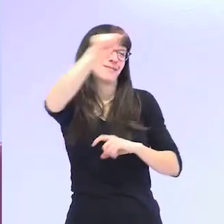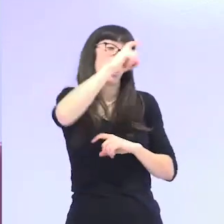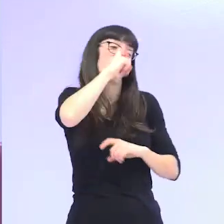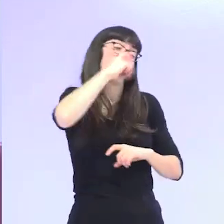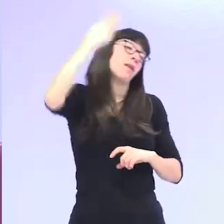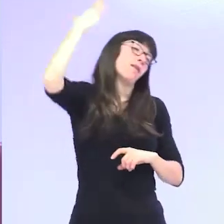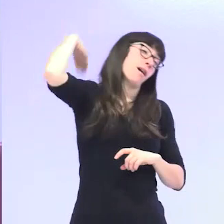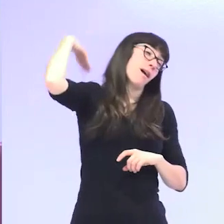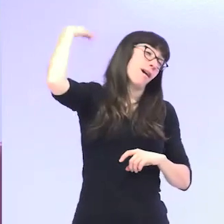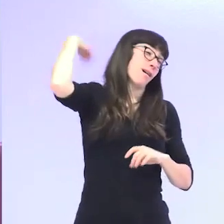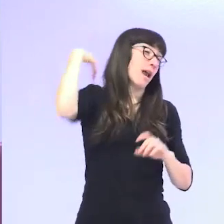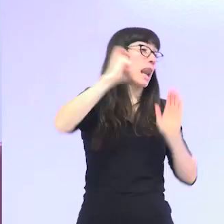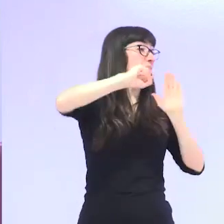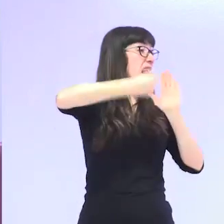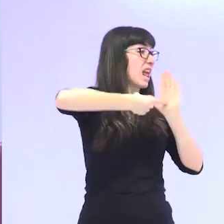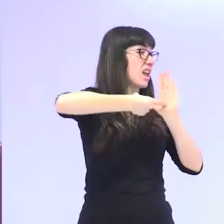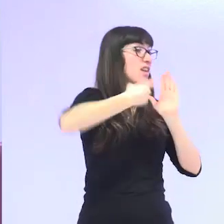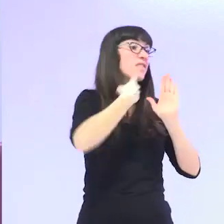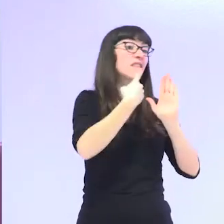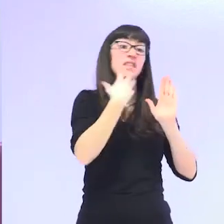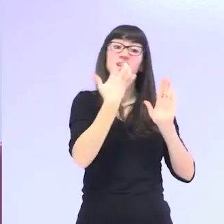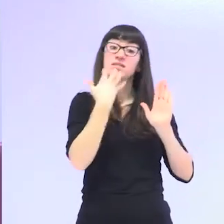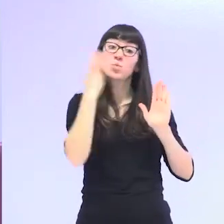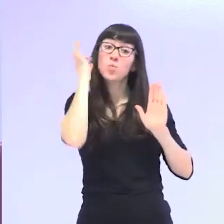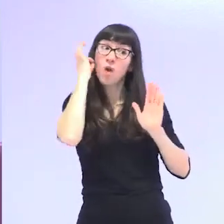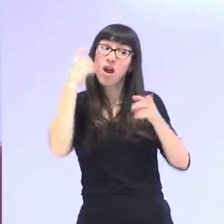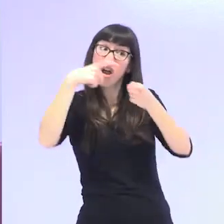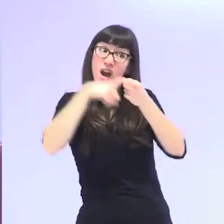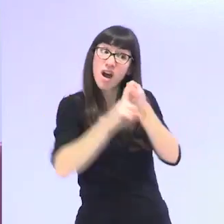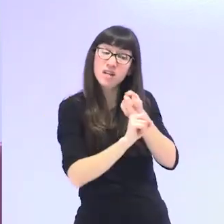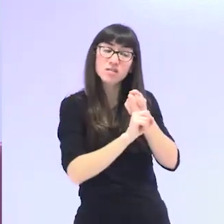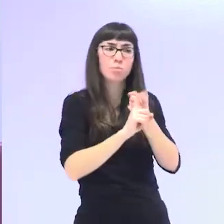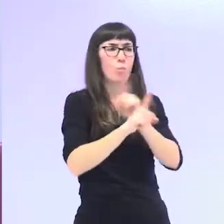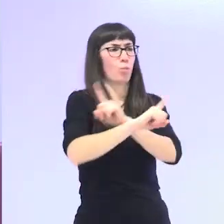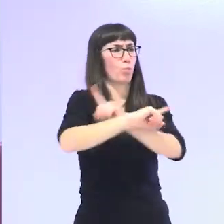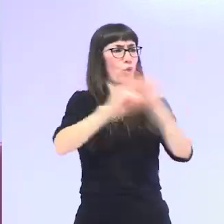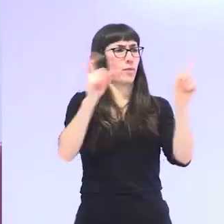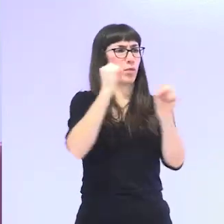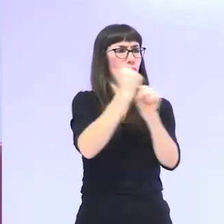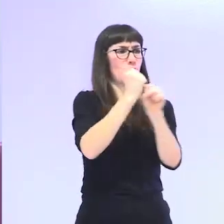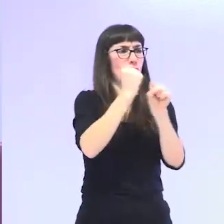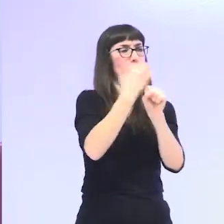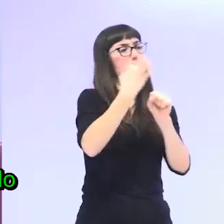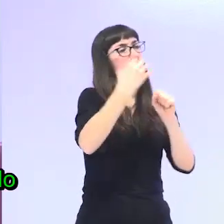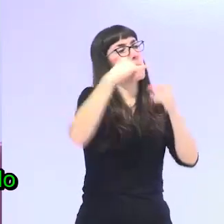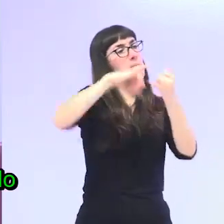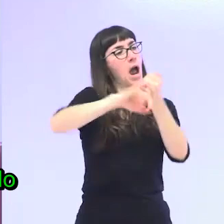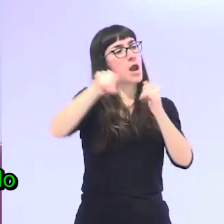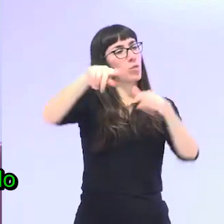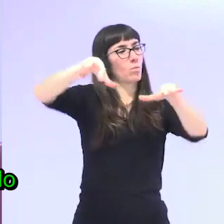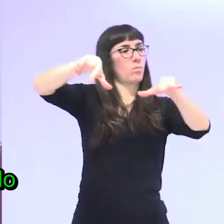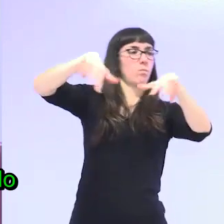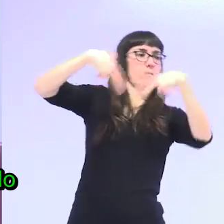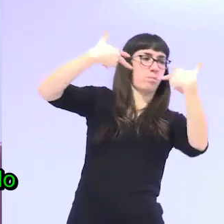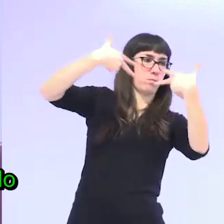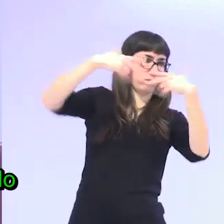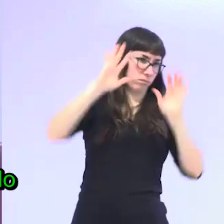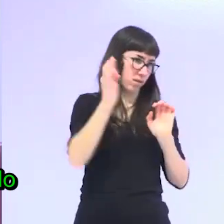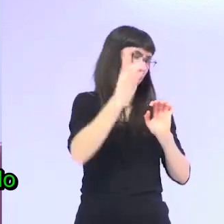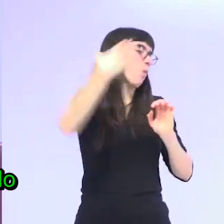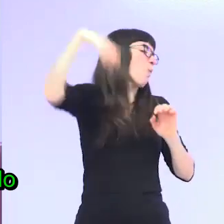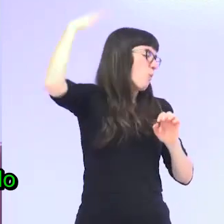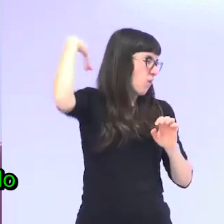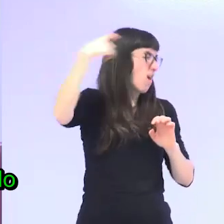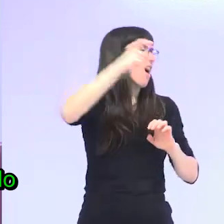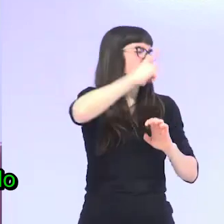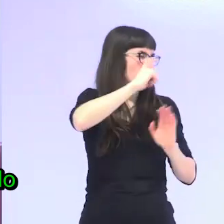que las prohibía trabajar cuando se casaban tenía que autorizar el marido que pudieran seguir trabajando las empresas pedían el permiso del